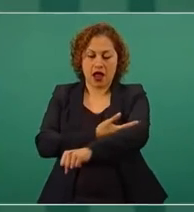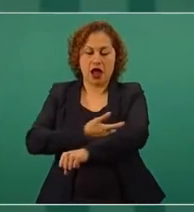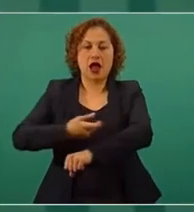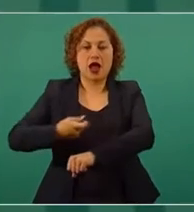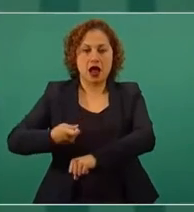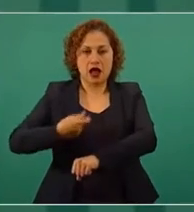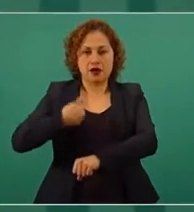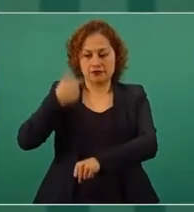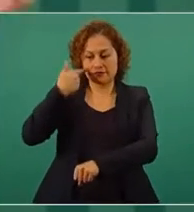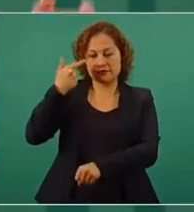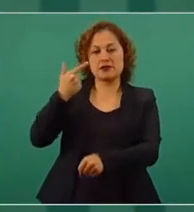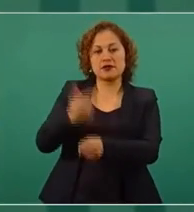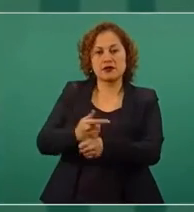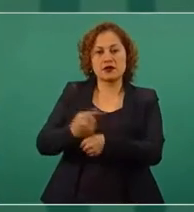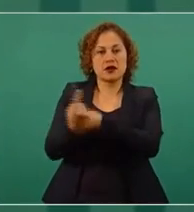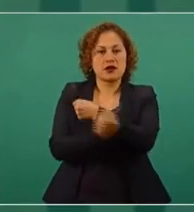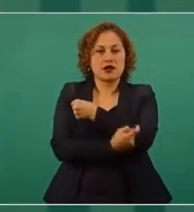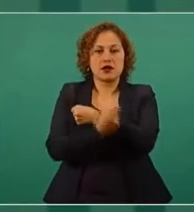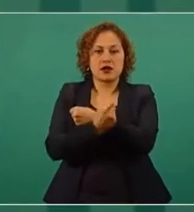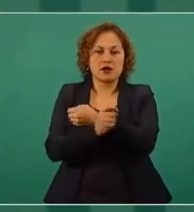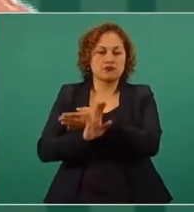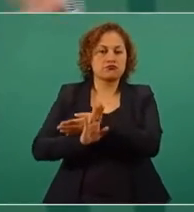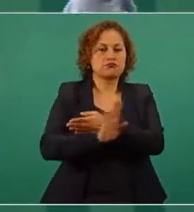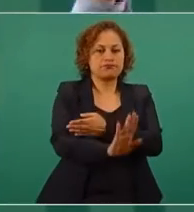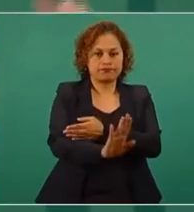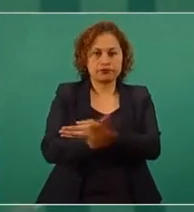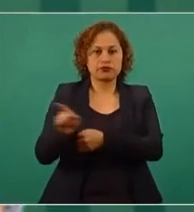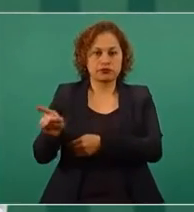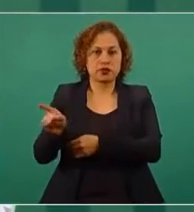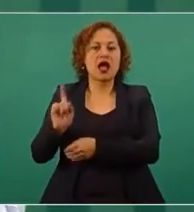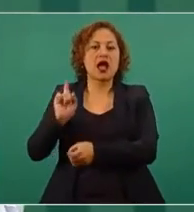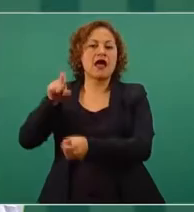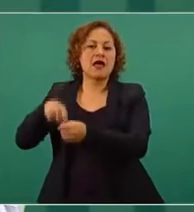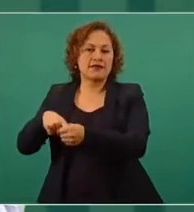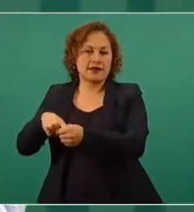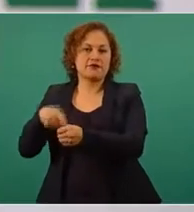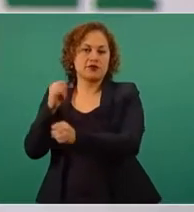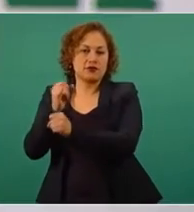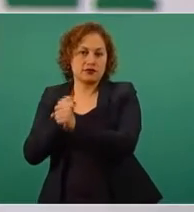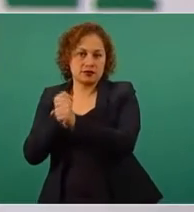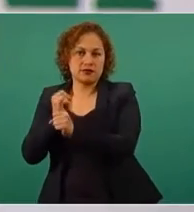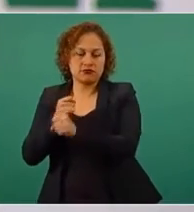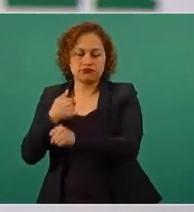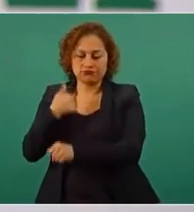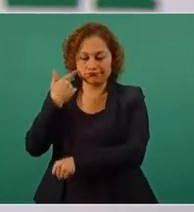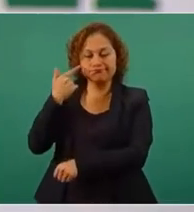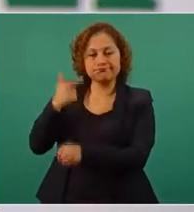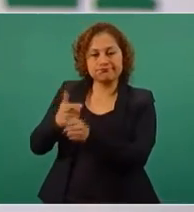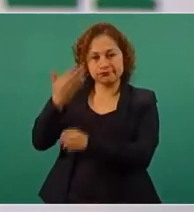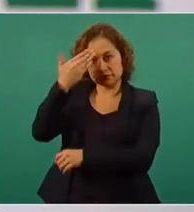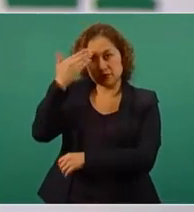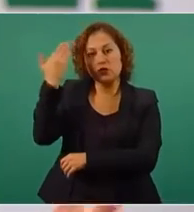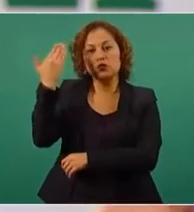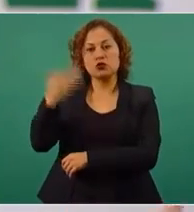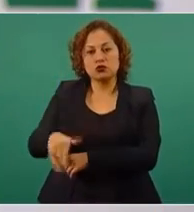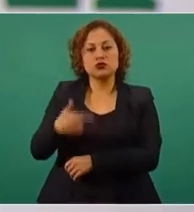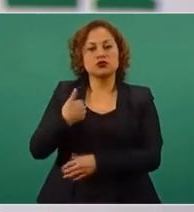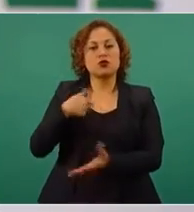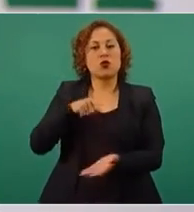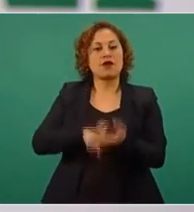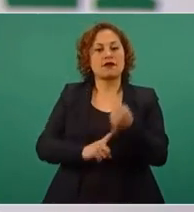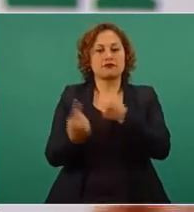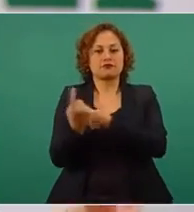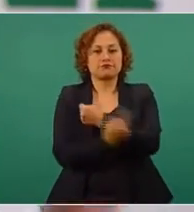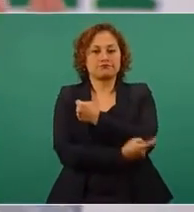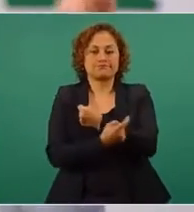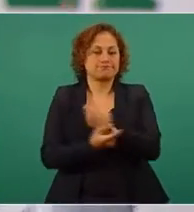justamente de la cinética de los anticuerpos, es decir, en qué tiempo van apareciendo los anticuerpos, y afortunadamente generé anticuerpos muy rápidamente.